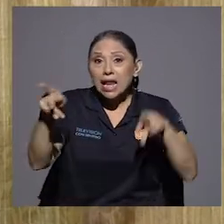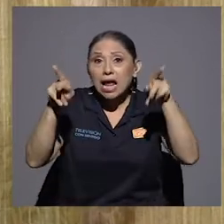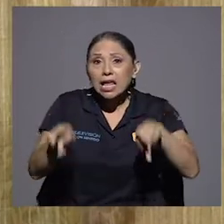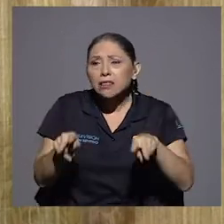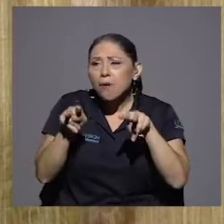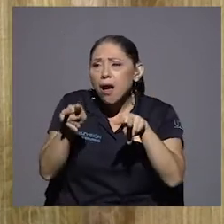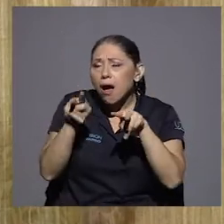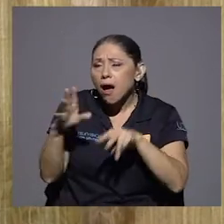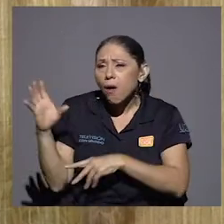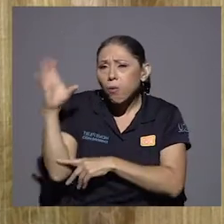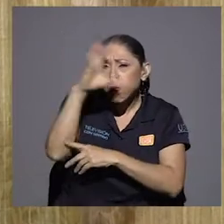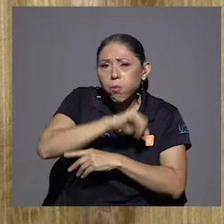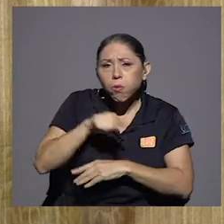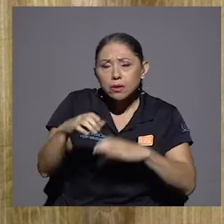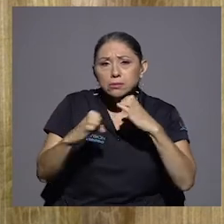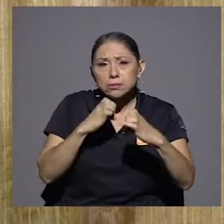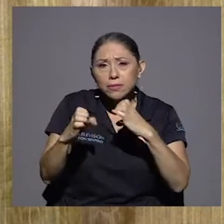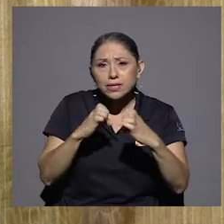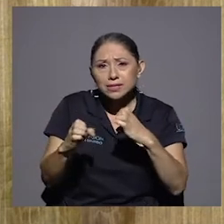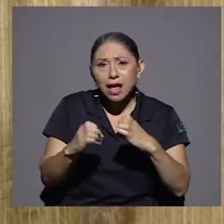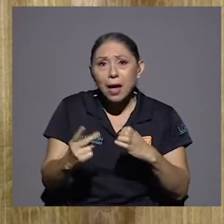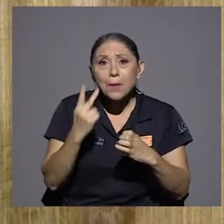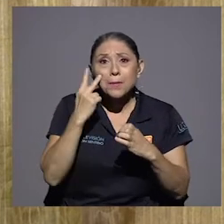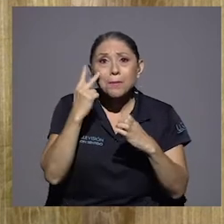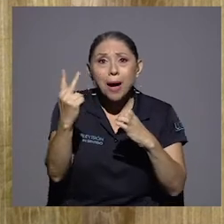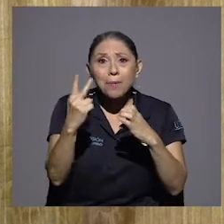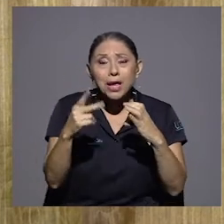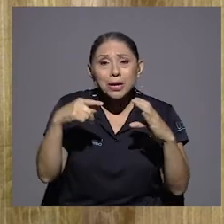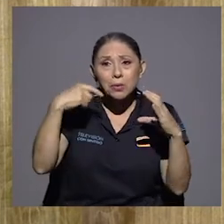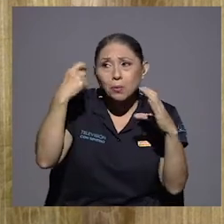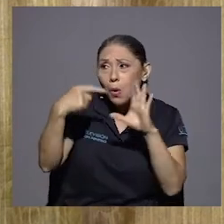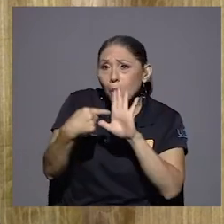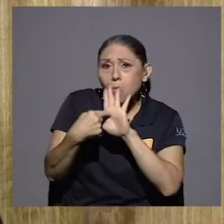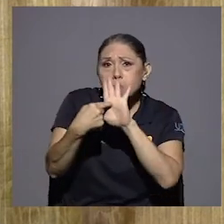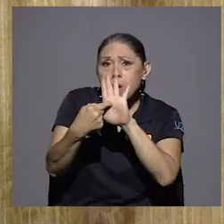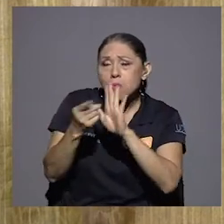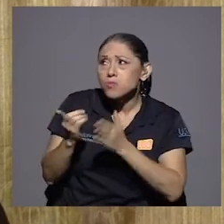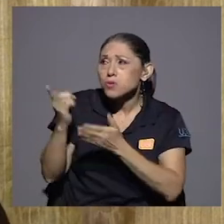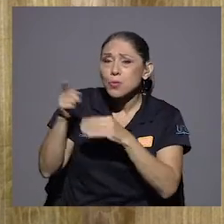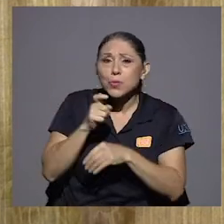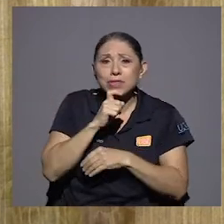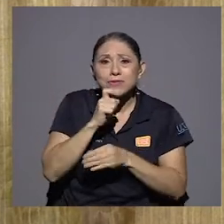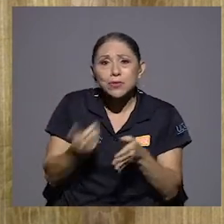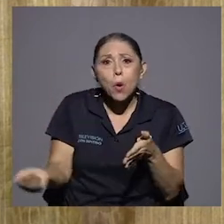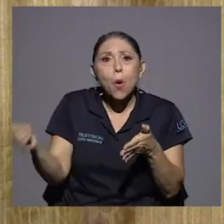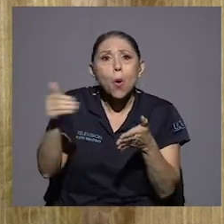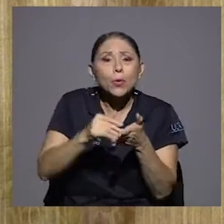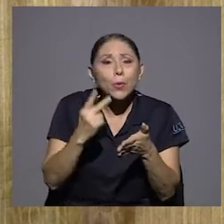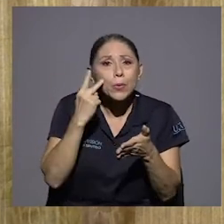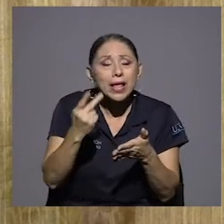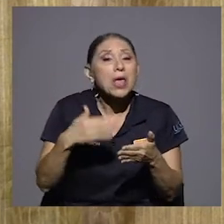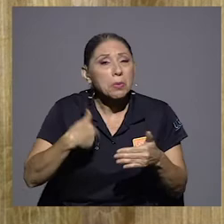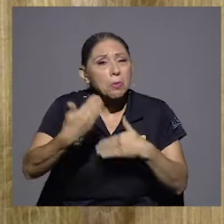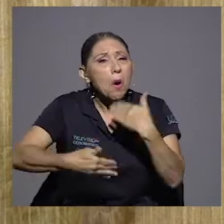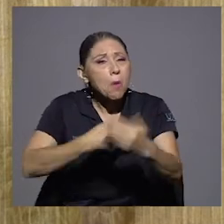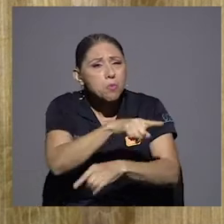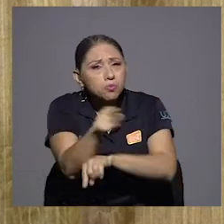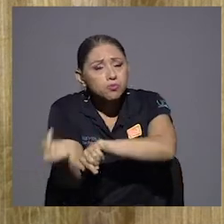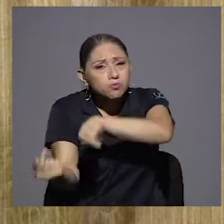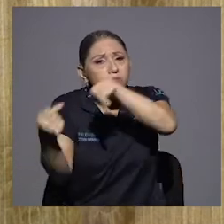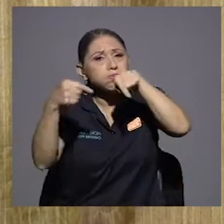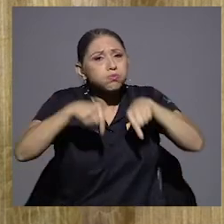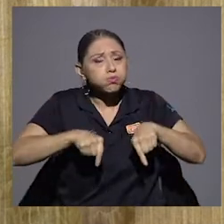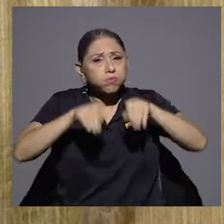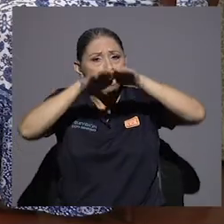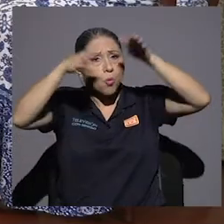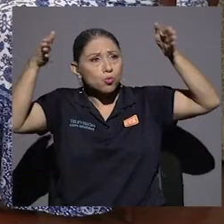Y es ver imágenes que es muy difícil volverlas a recolectar. Y bueno, creo que viniendo al museo van a poder rescatar muchas